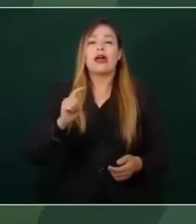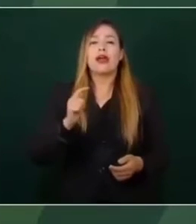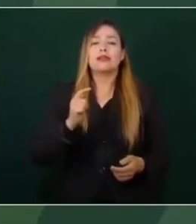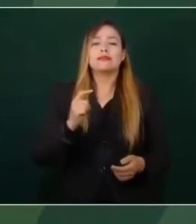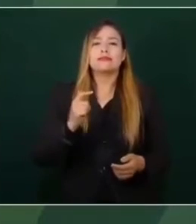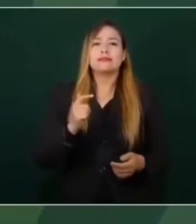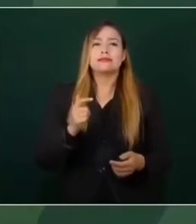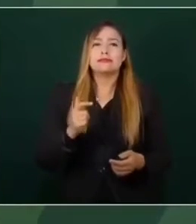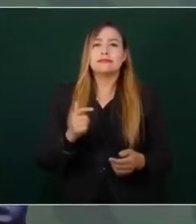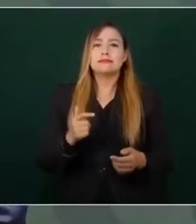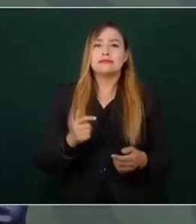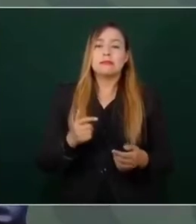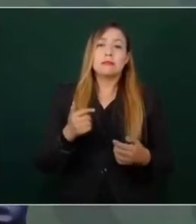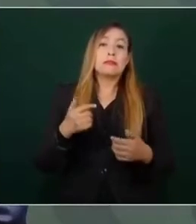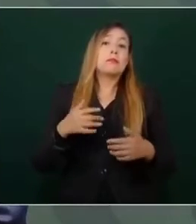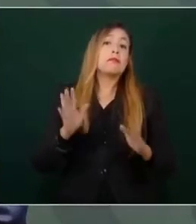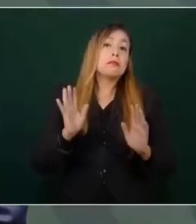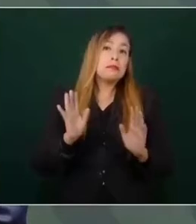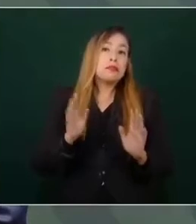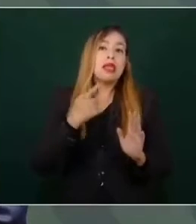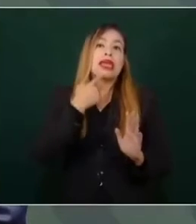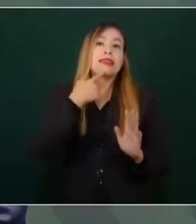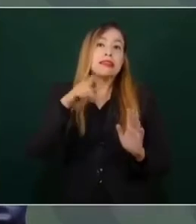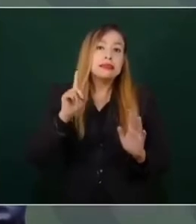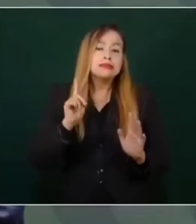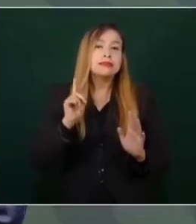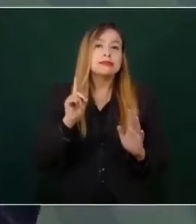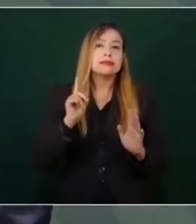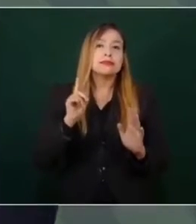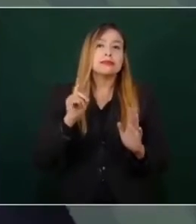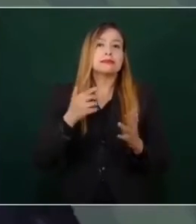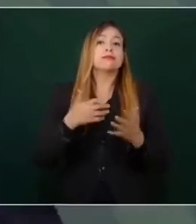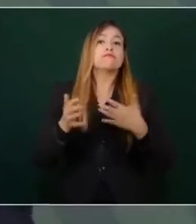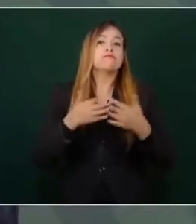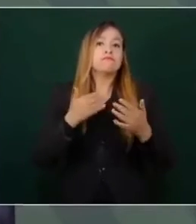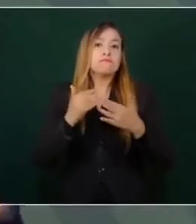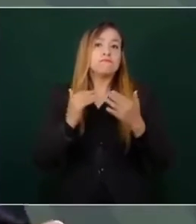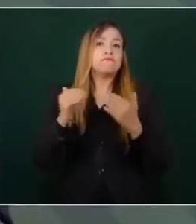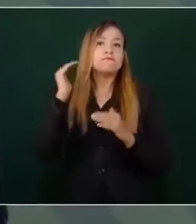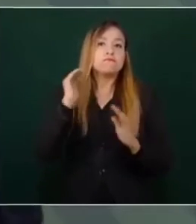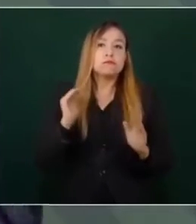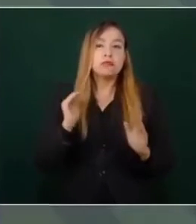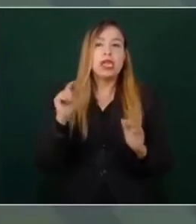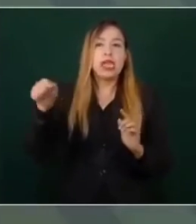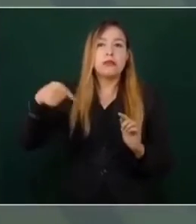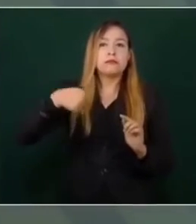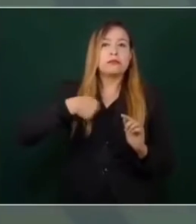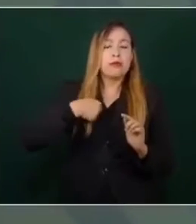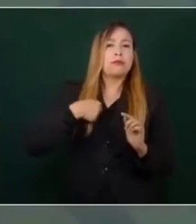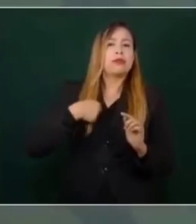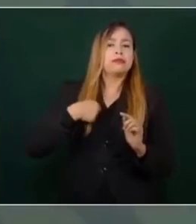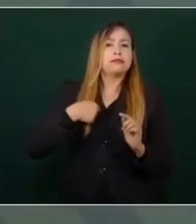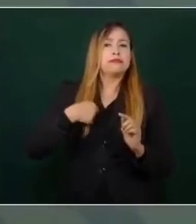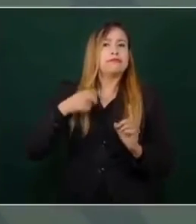me cuestionaran,